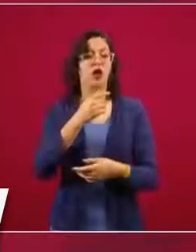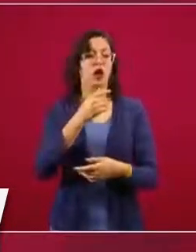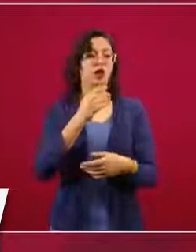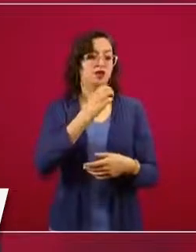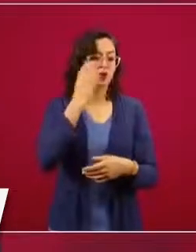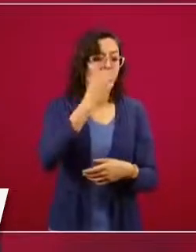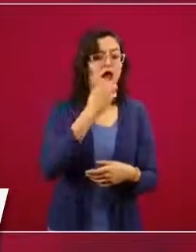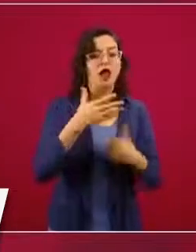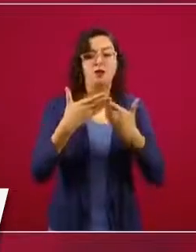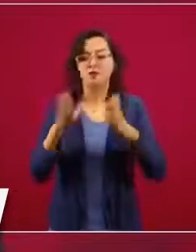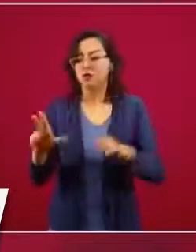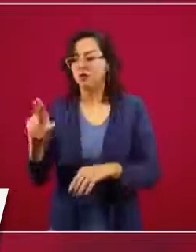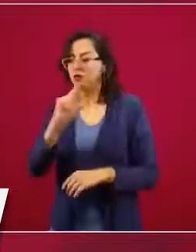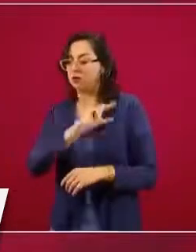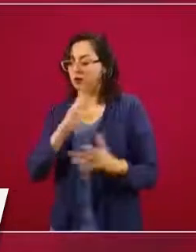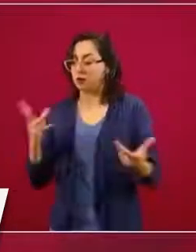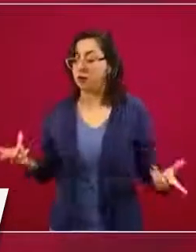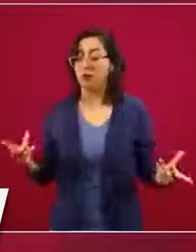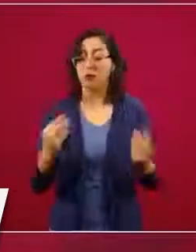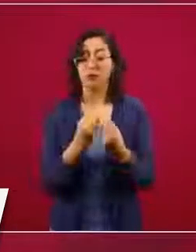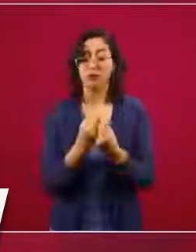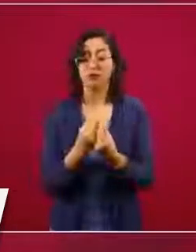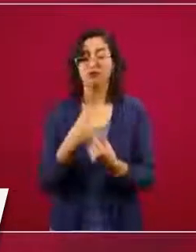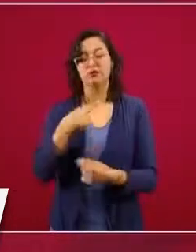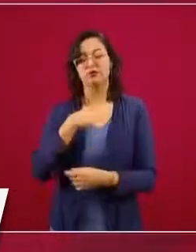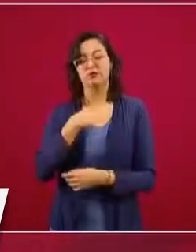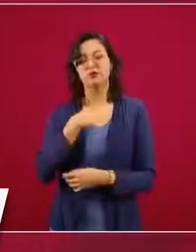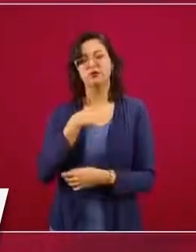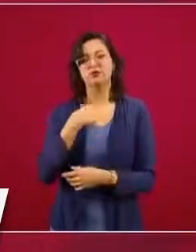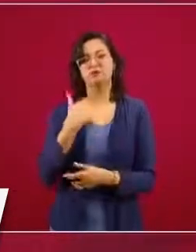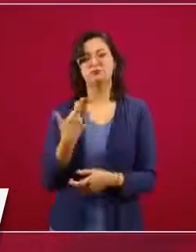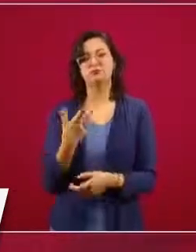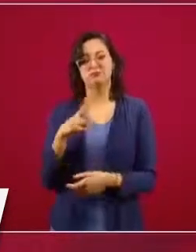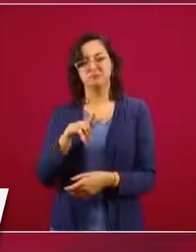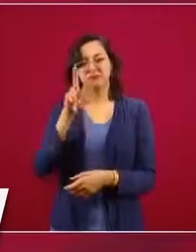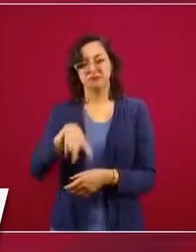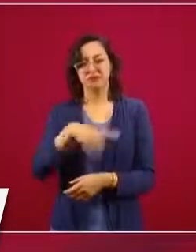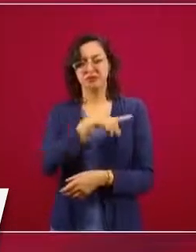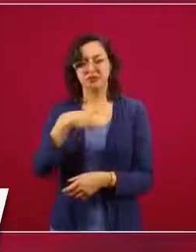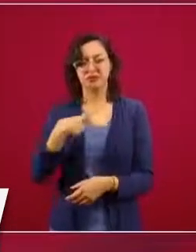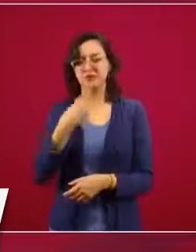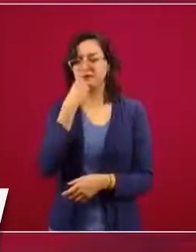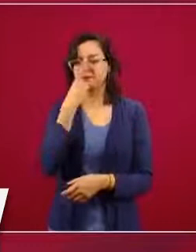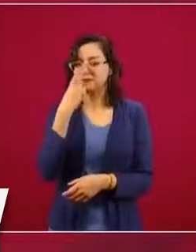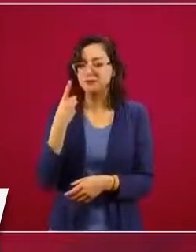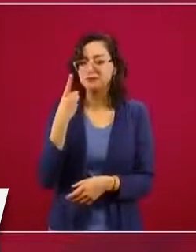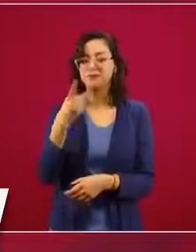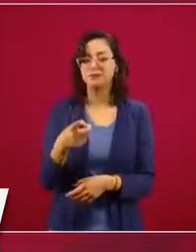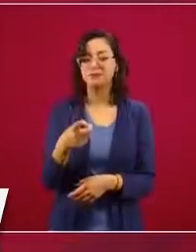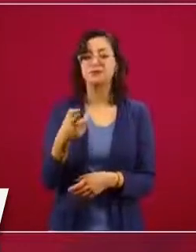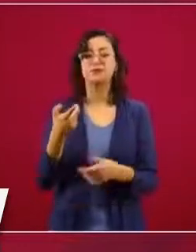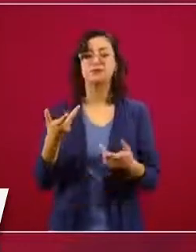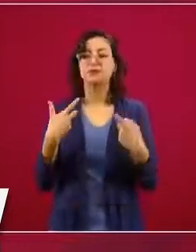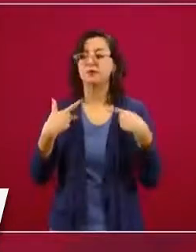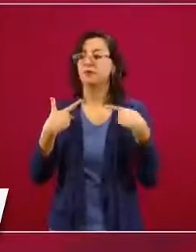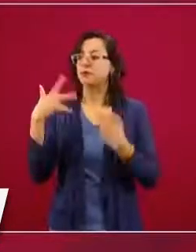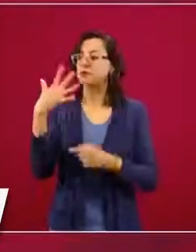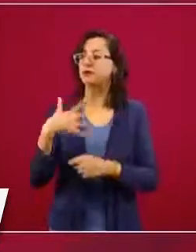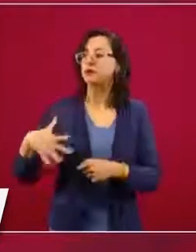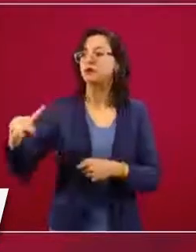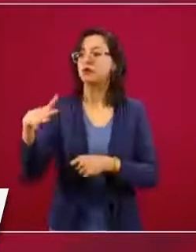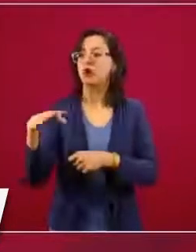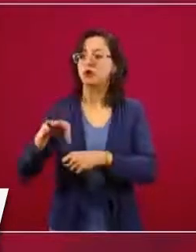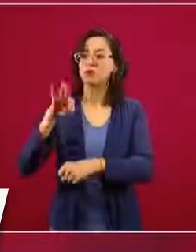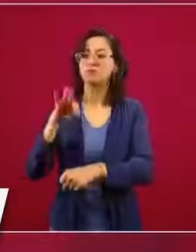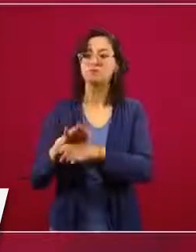sector privado. Y yo les diría sin ningún interés más allá que el beneficio de la población y los ciudadanos,